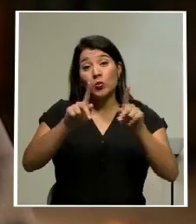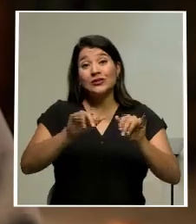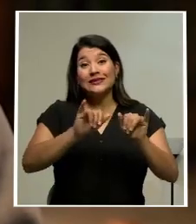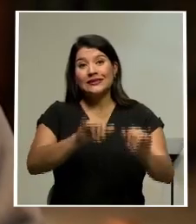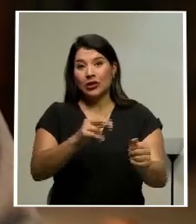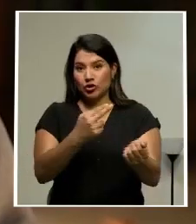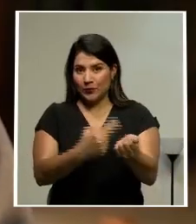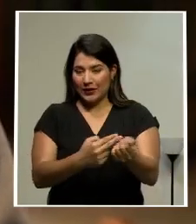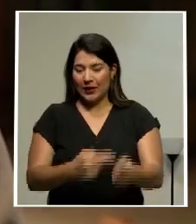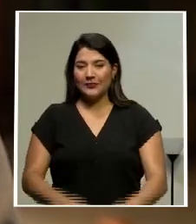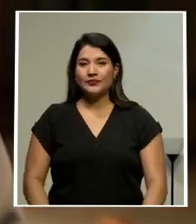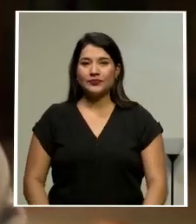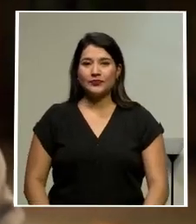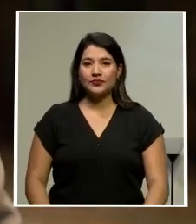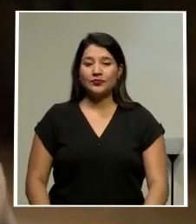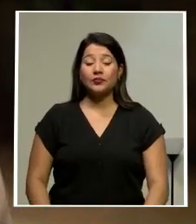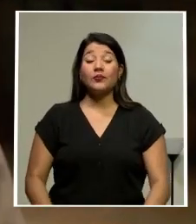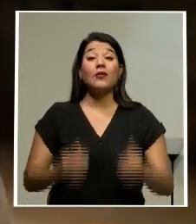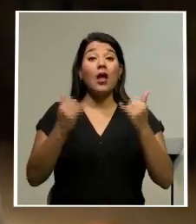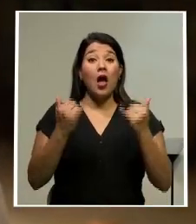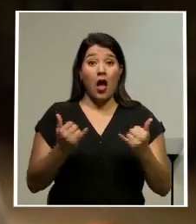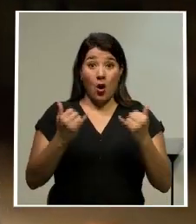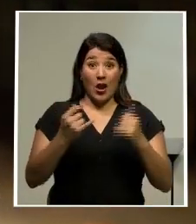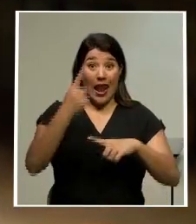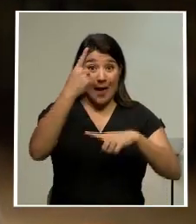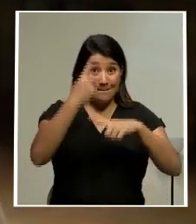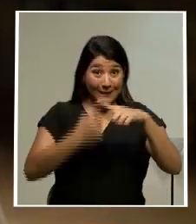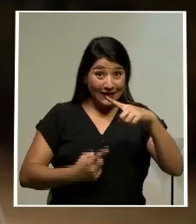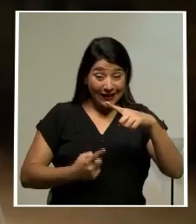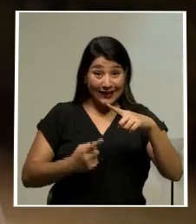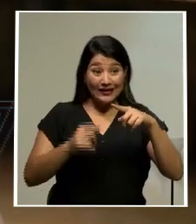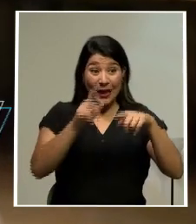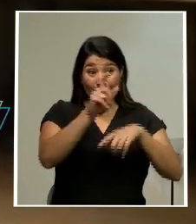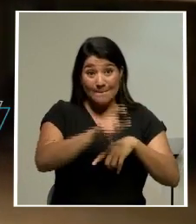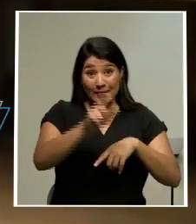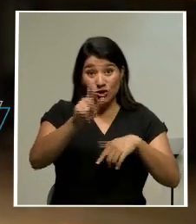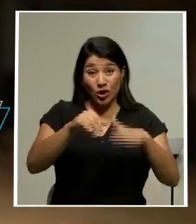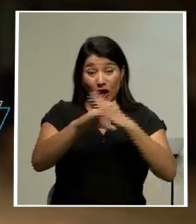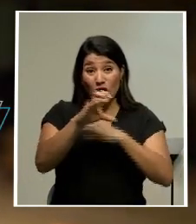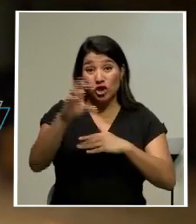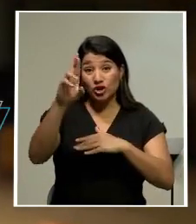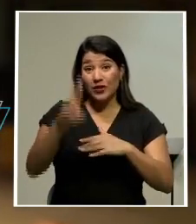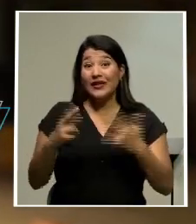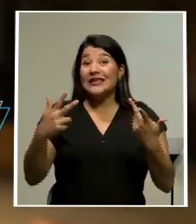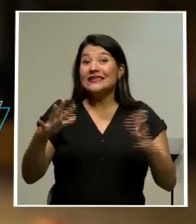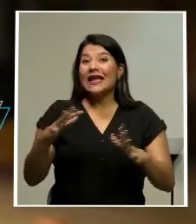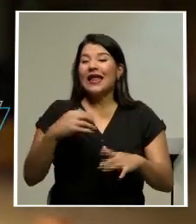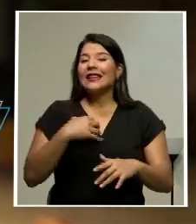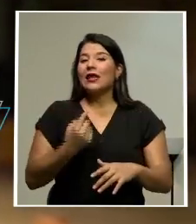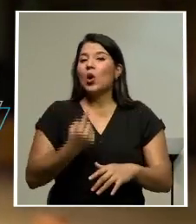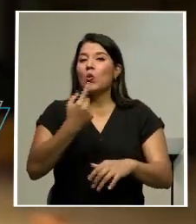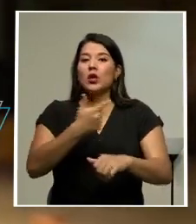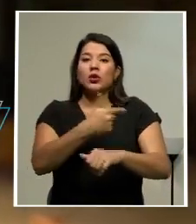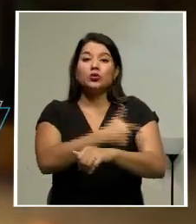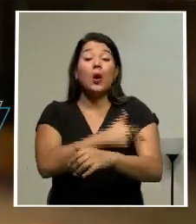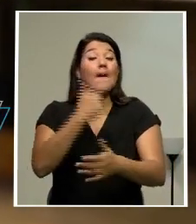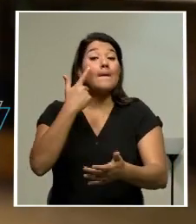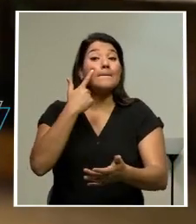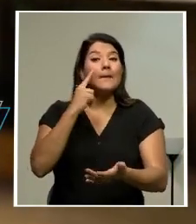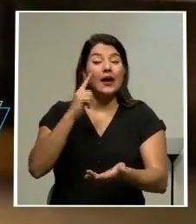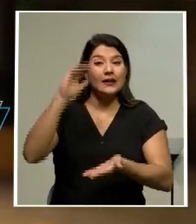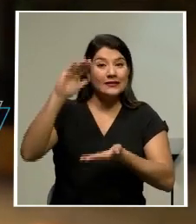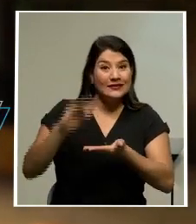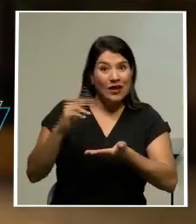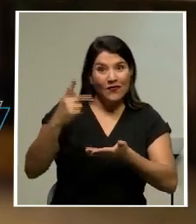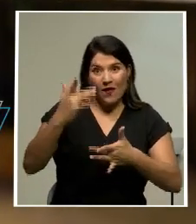La mitad de toda la población del país ya tiene al menos una dosis de la vacuna contra el COVID-19 aplicada.